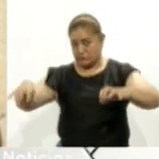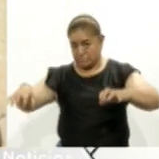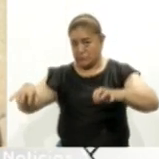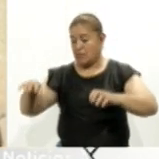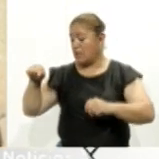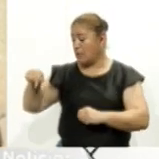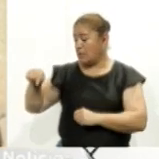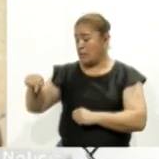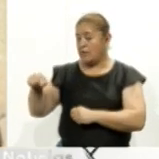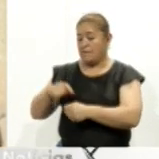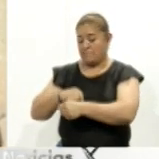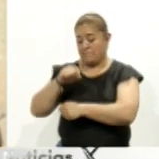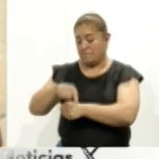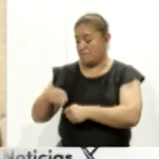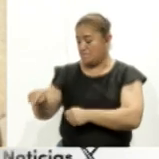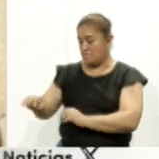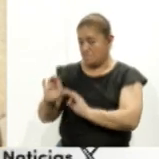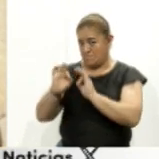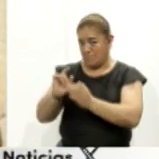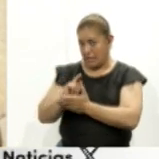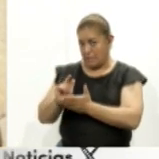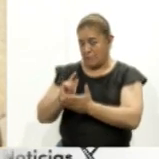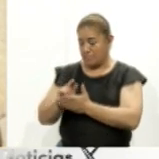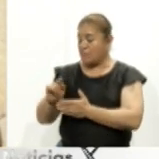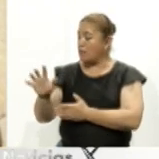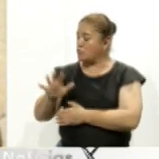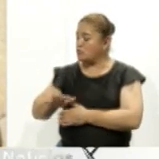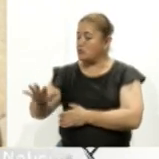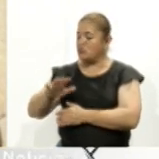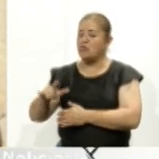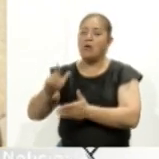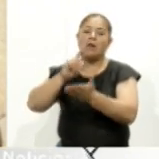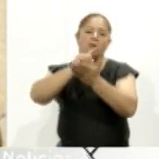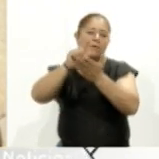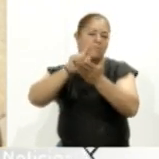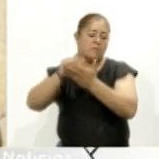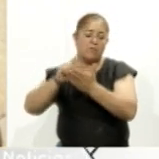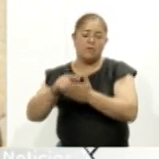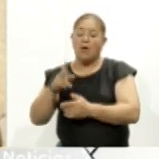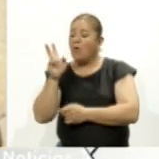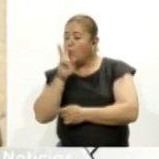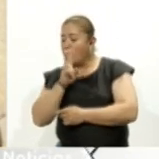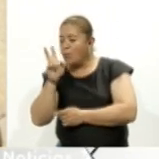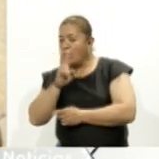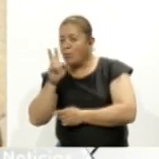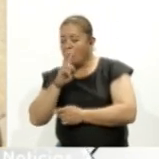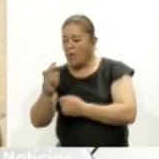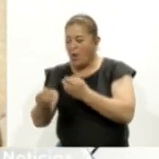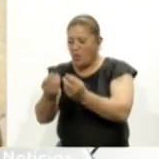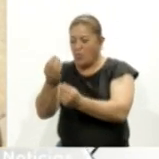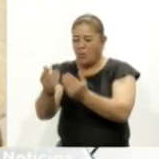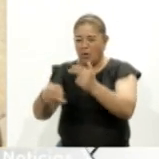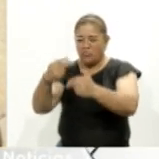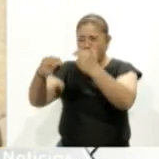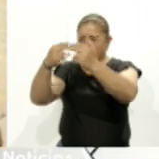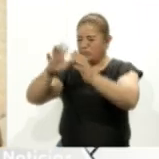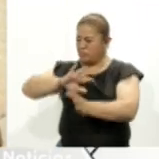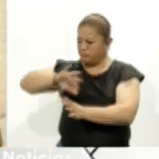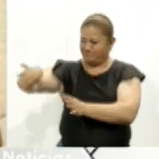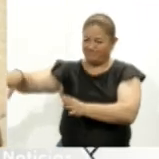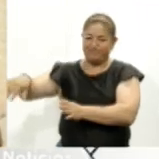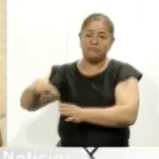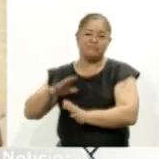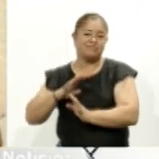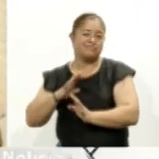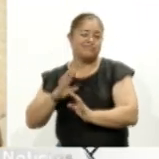se selecciona y también se limpia esa parte se llama ventilar al ventilarle nosotros le quitamos lo que es la tierra y semillas que pues no están